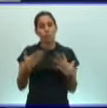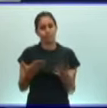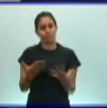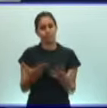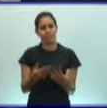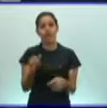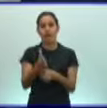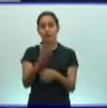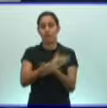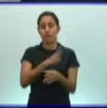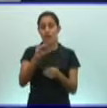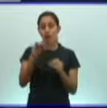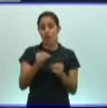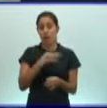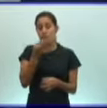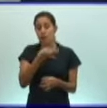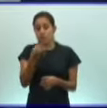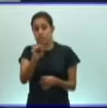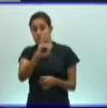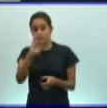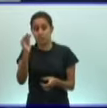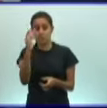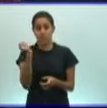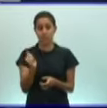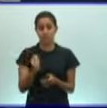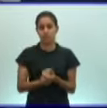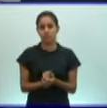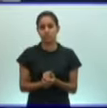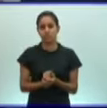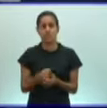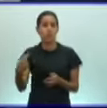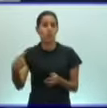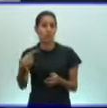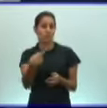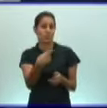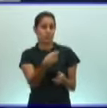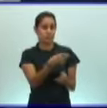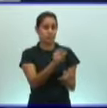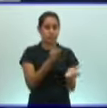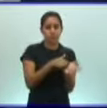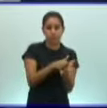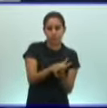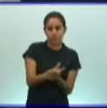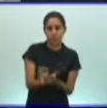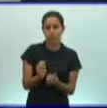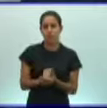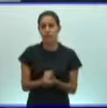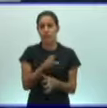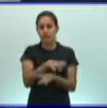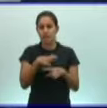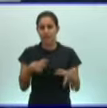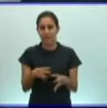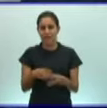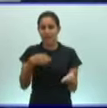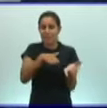que en el caso de los platermintos son animales celomados y aplanados. Y en el caso de los nematermintos son animales